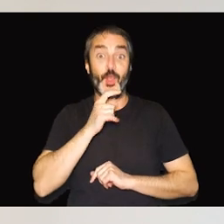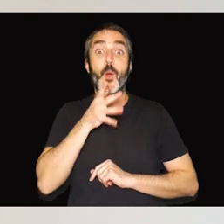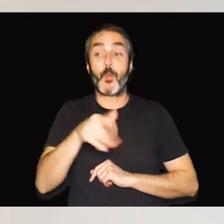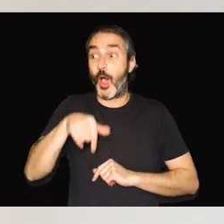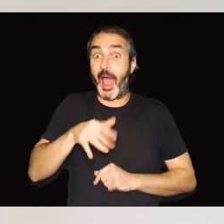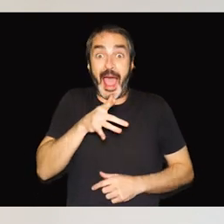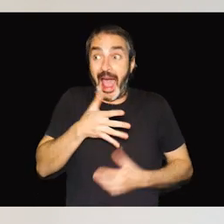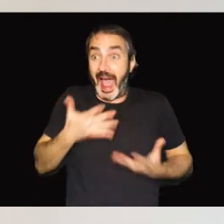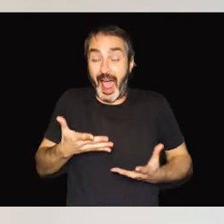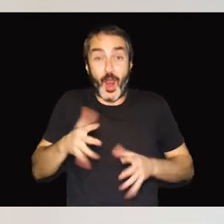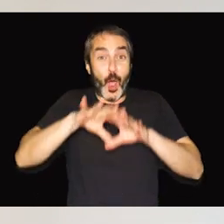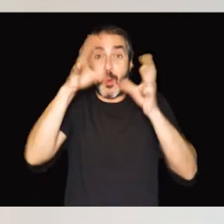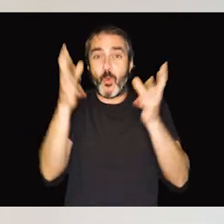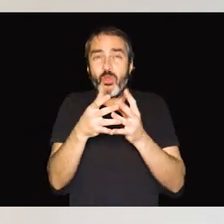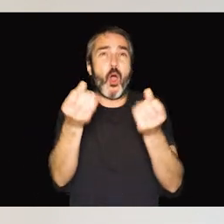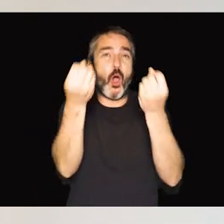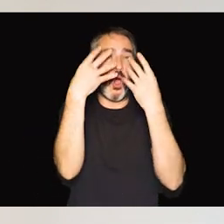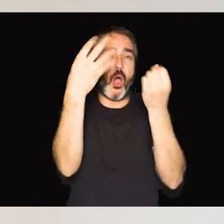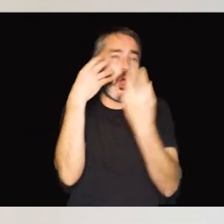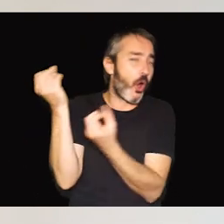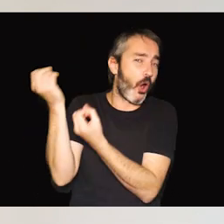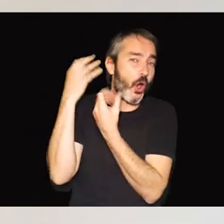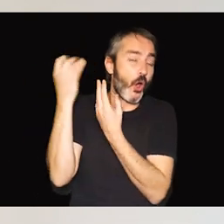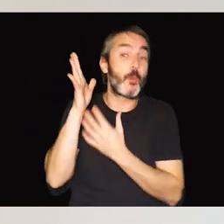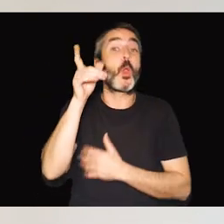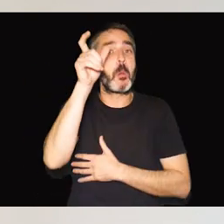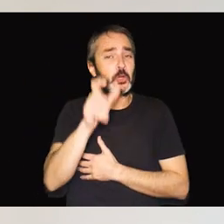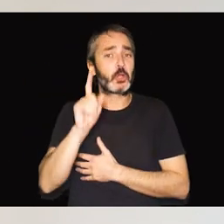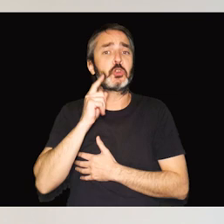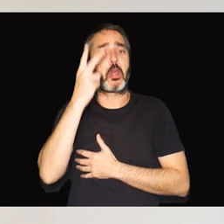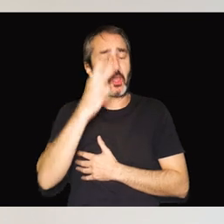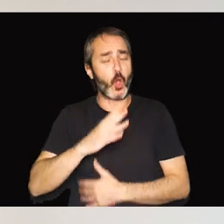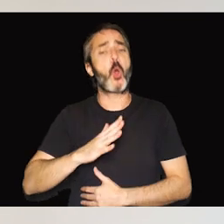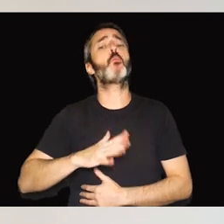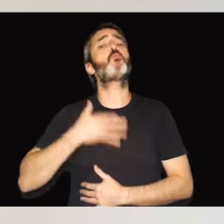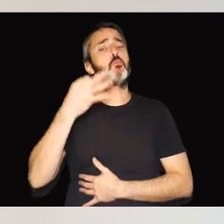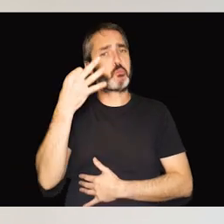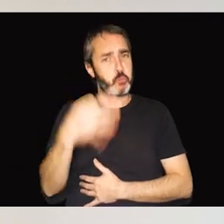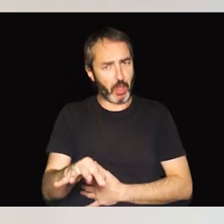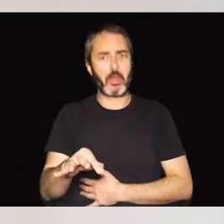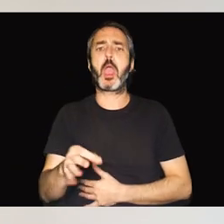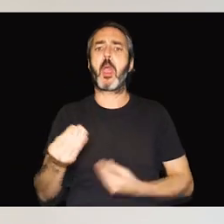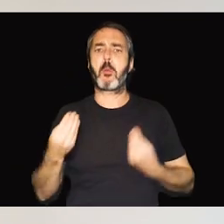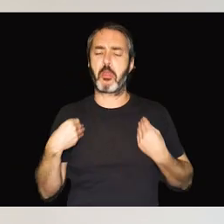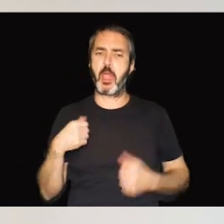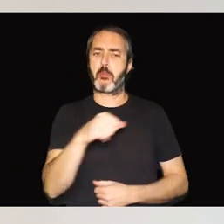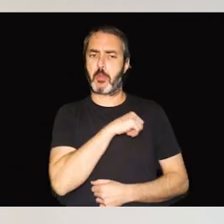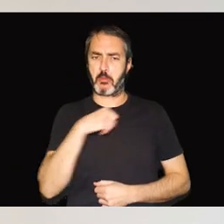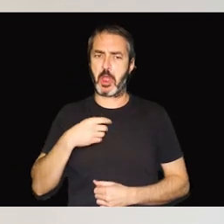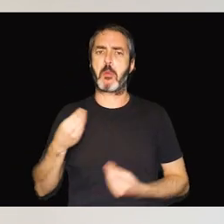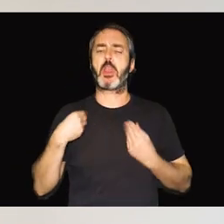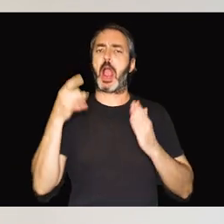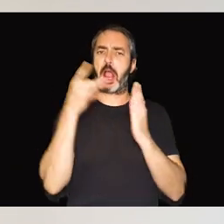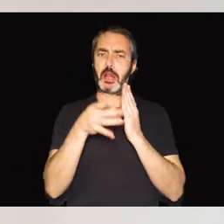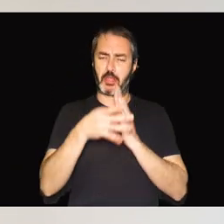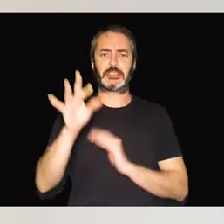la información visual y auditiva. Pero una persona con sordoceguera puede mantener un buen grado de autonomía y de calidad de